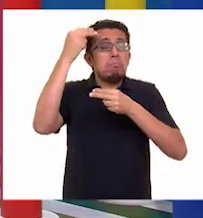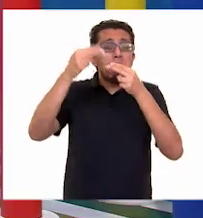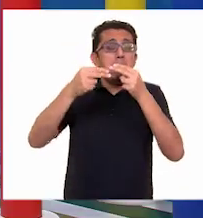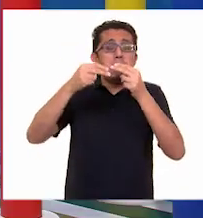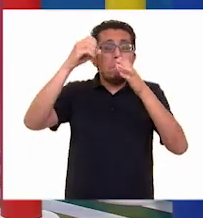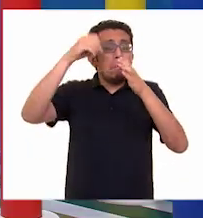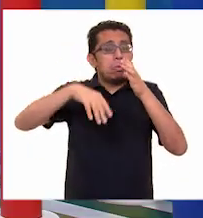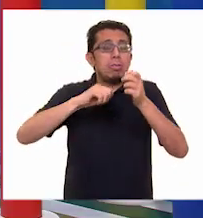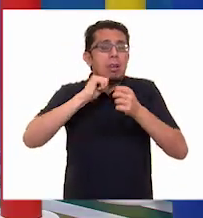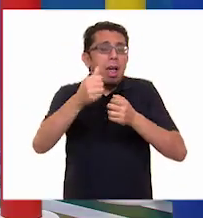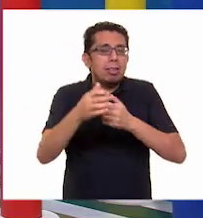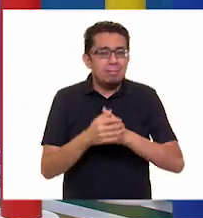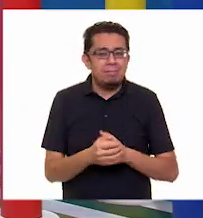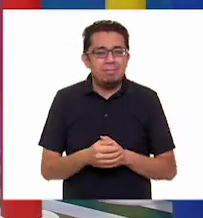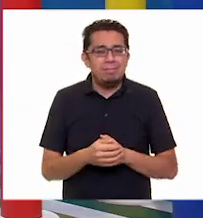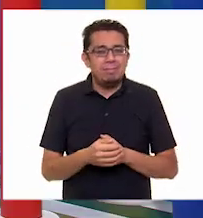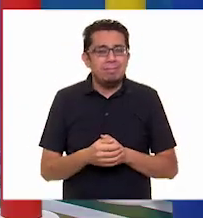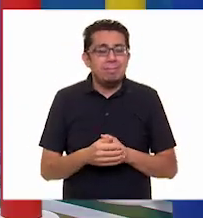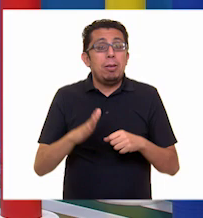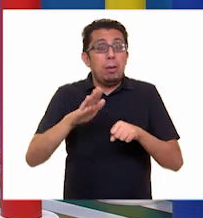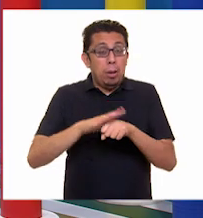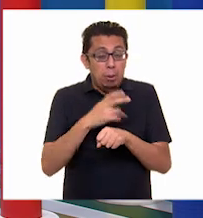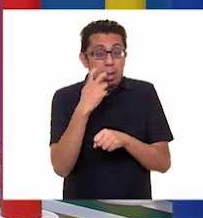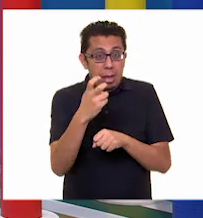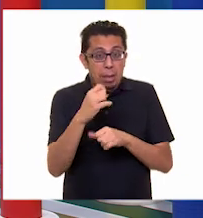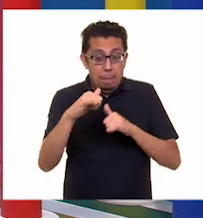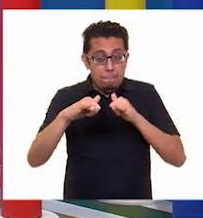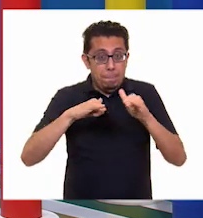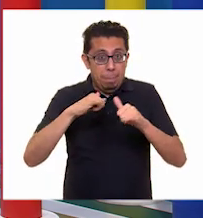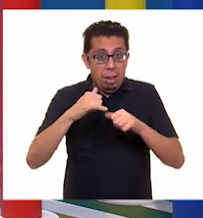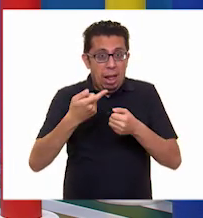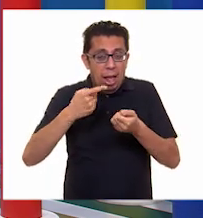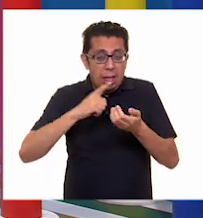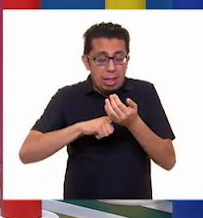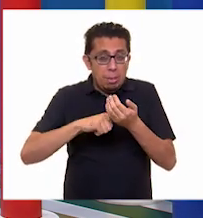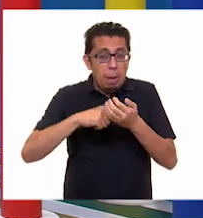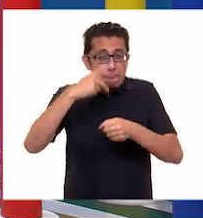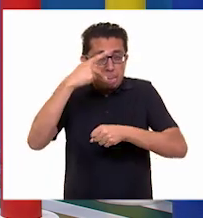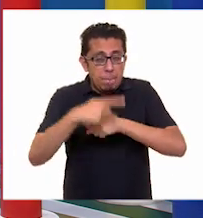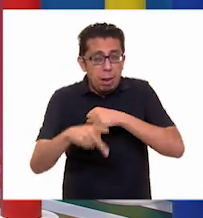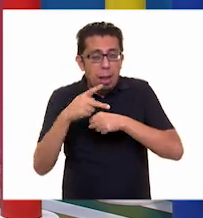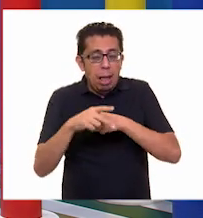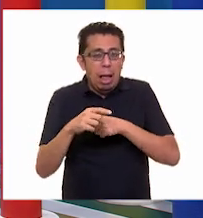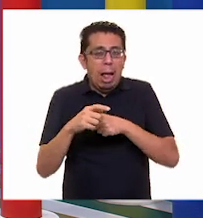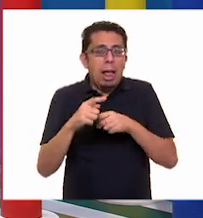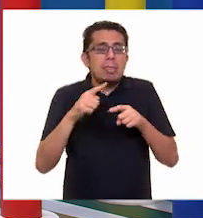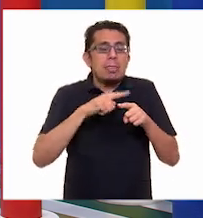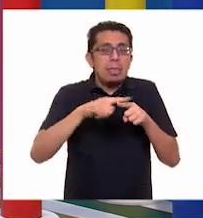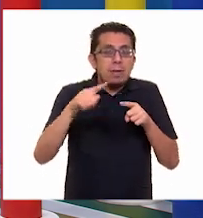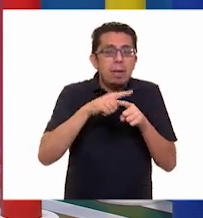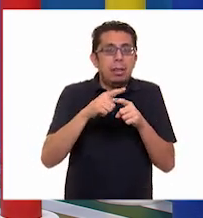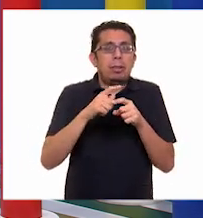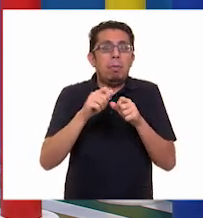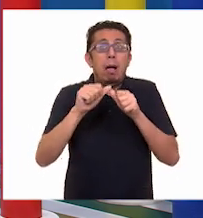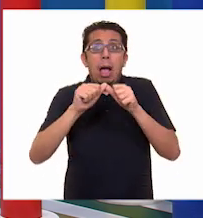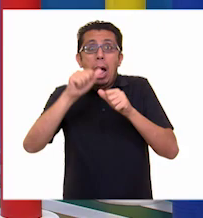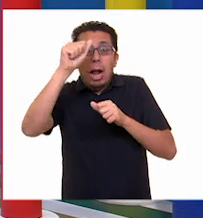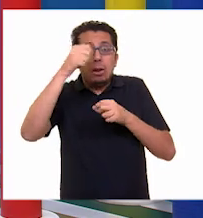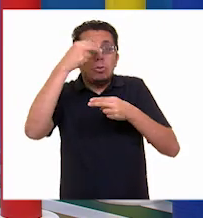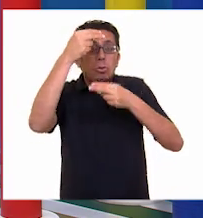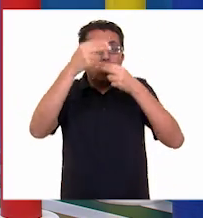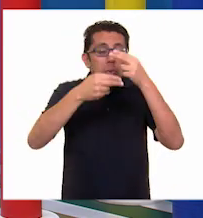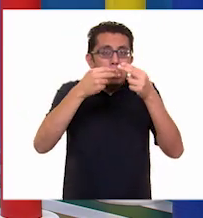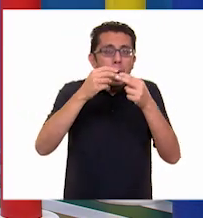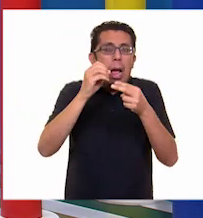Así es, Larisa. Por eso, en el Atlas Nacional de Riesgos se distingue la altura de las nubes para saber cuáles